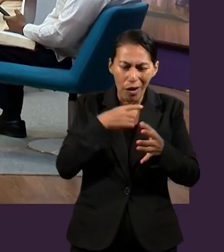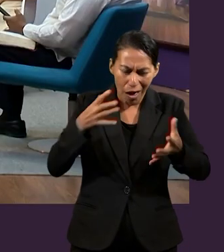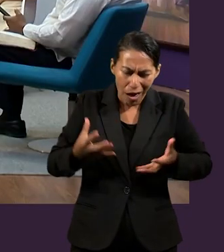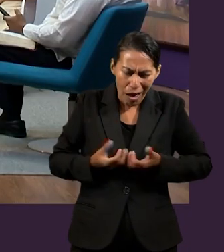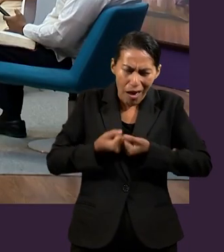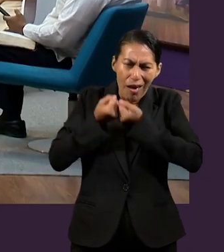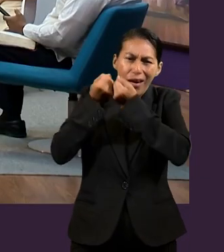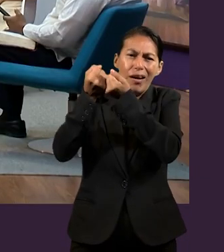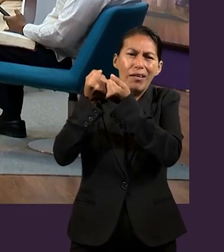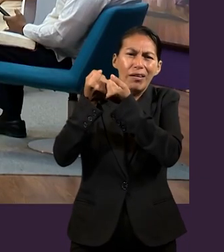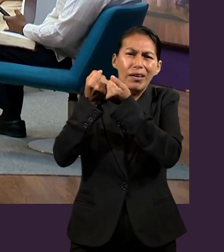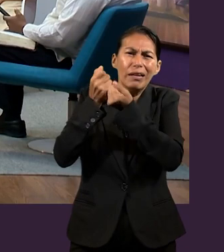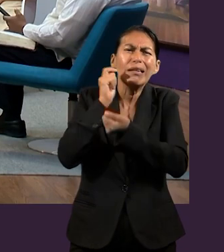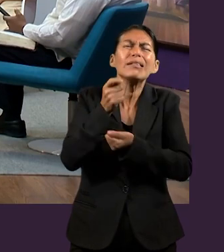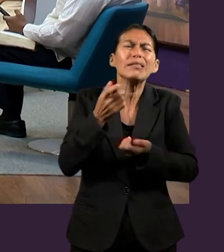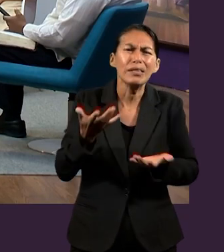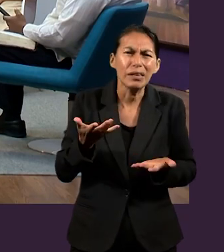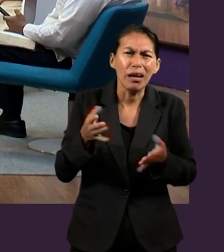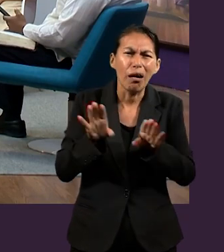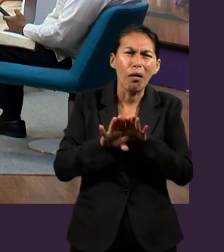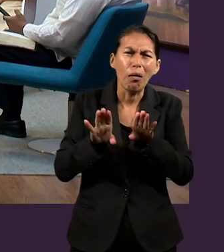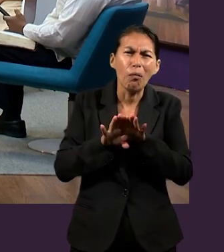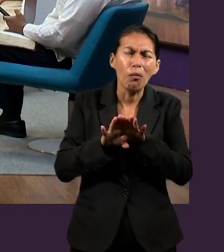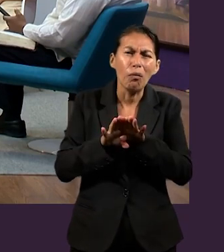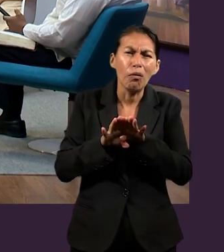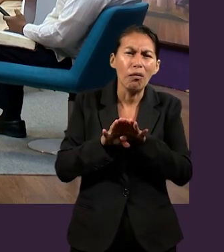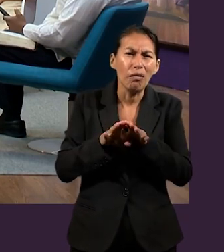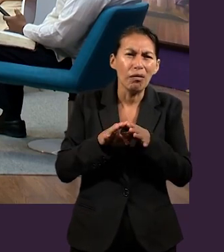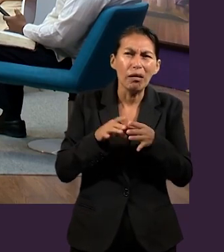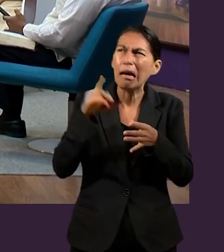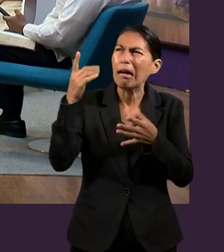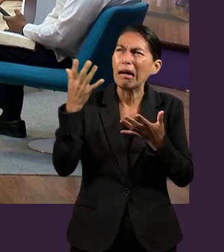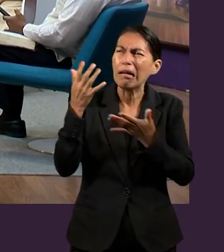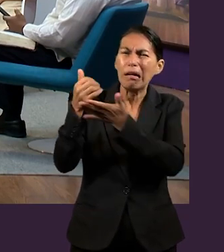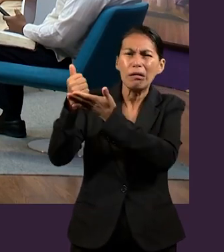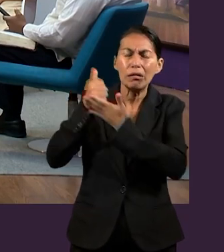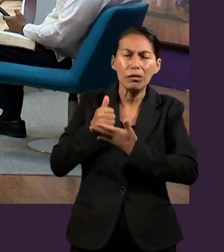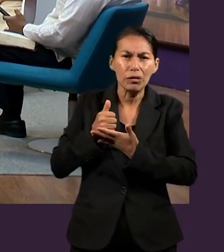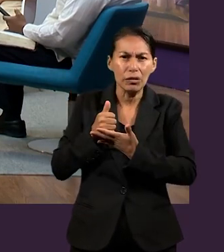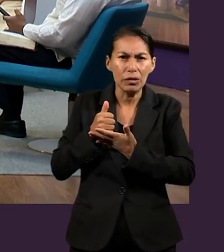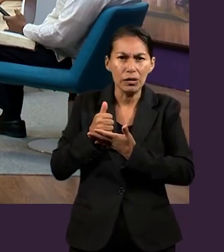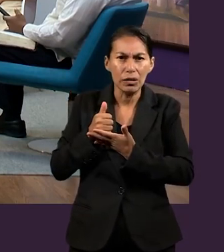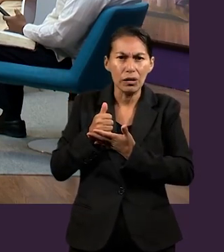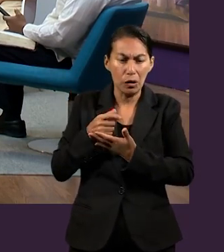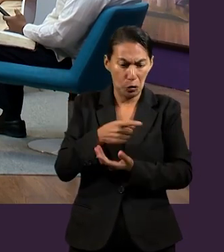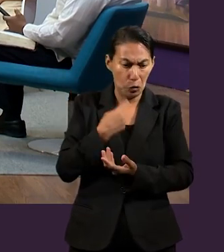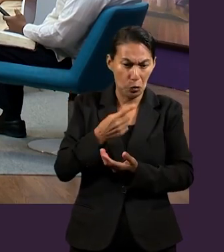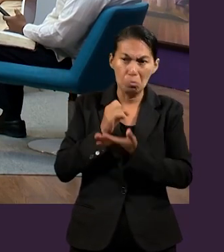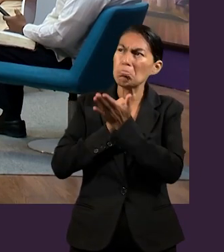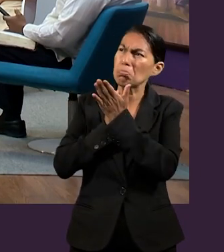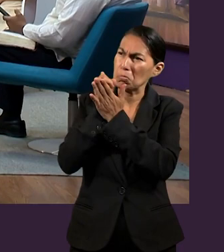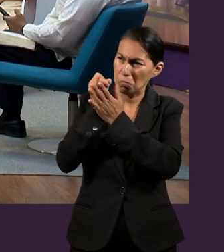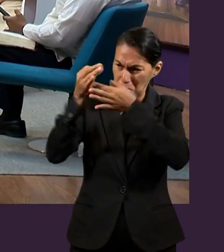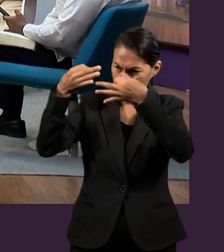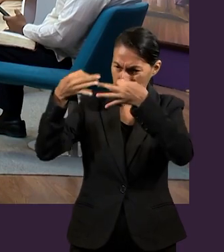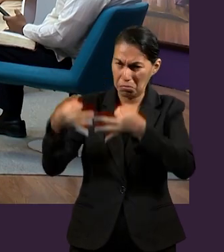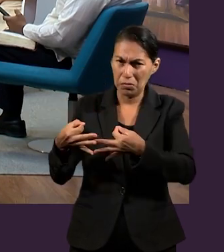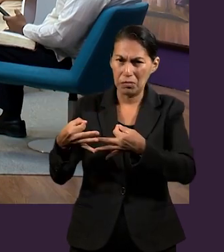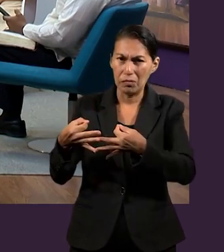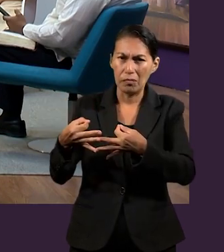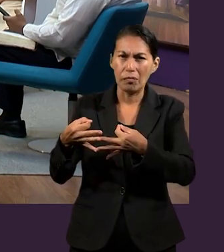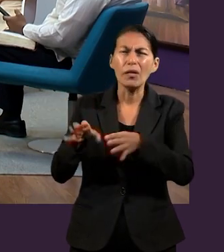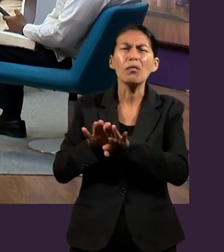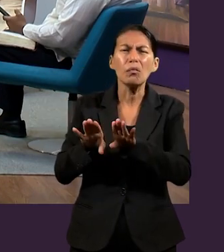¿Cómo Él interviene para ayudarnos, para que nosotros podamos realmente ser